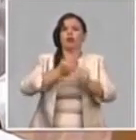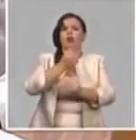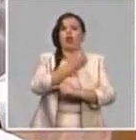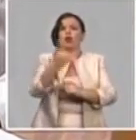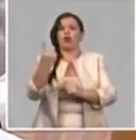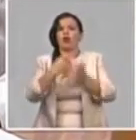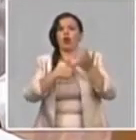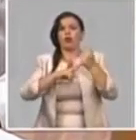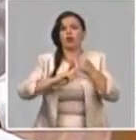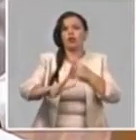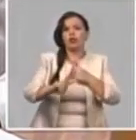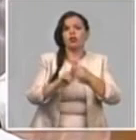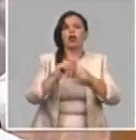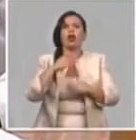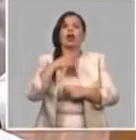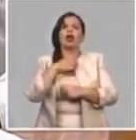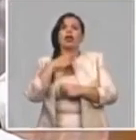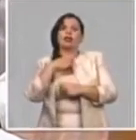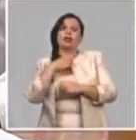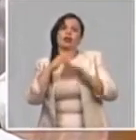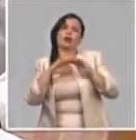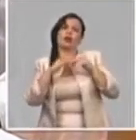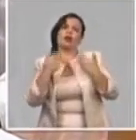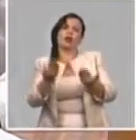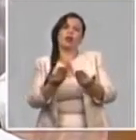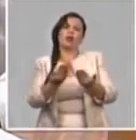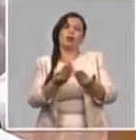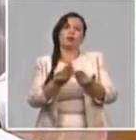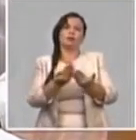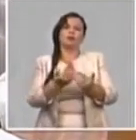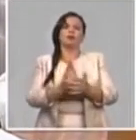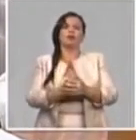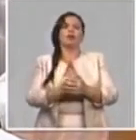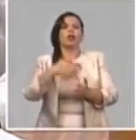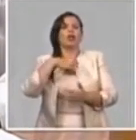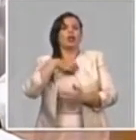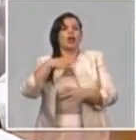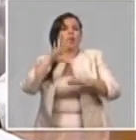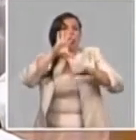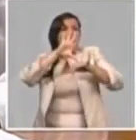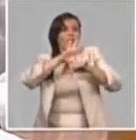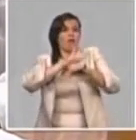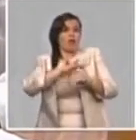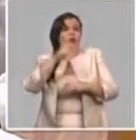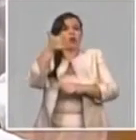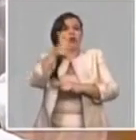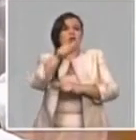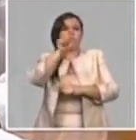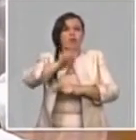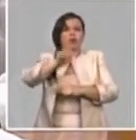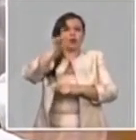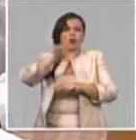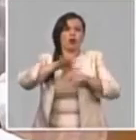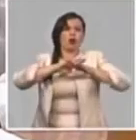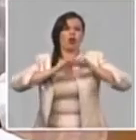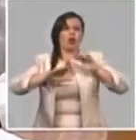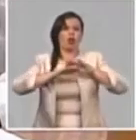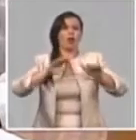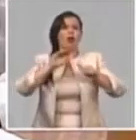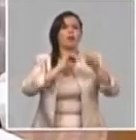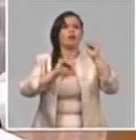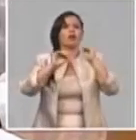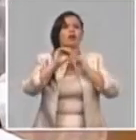han traído como consecuencia que solamente se nos han enfermado 10 trabajadores del Ministerio de la Industria Alimentaria